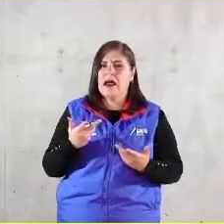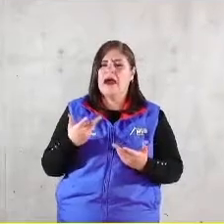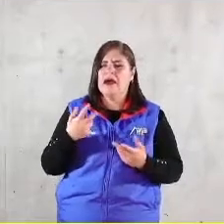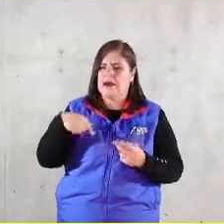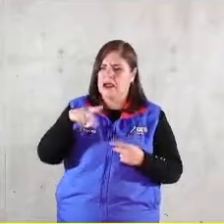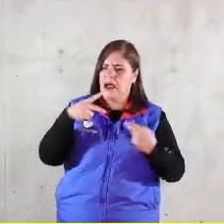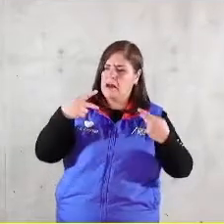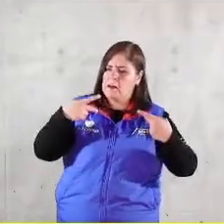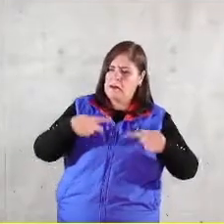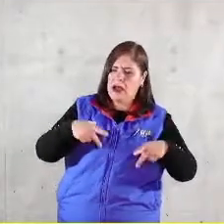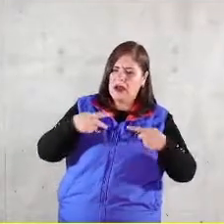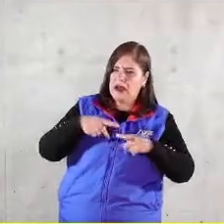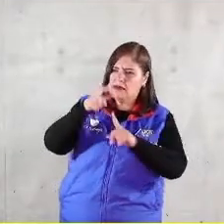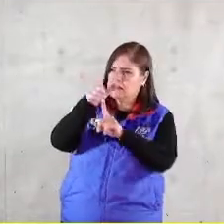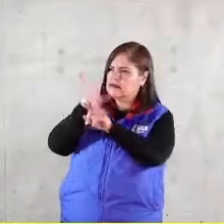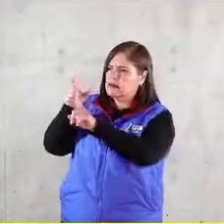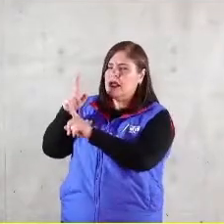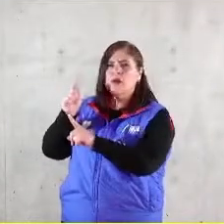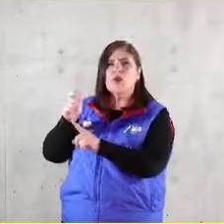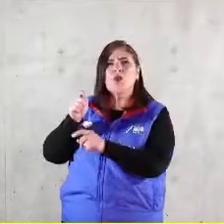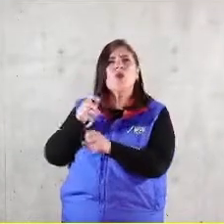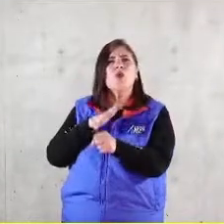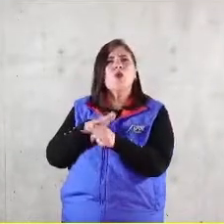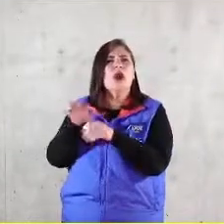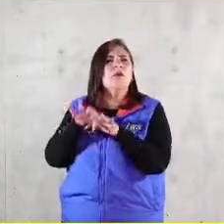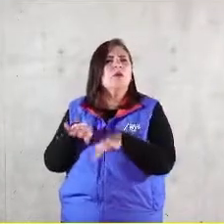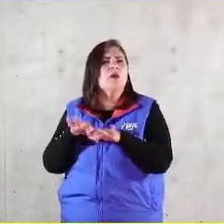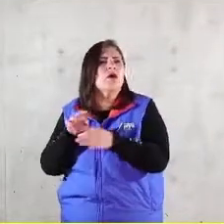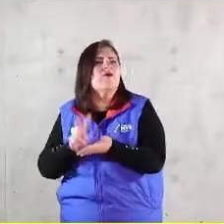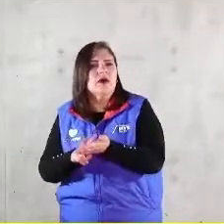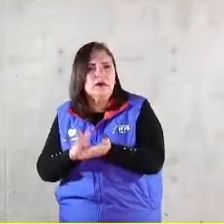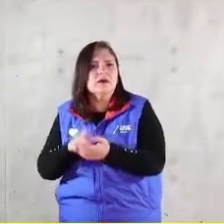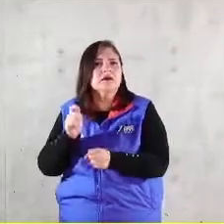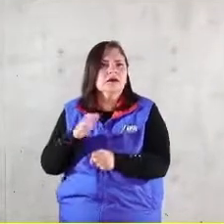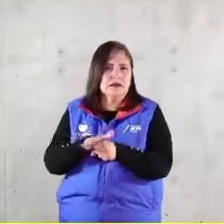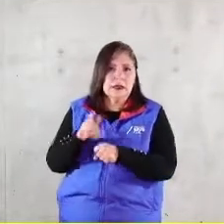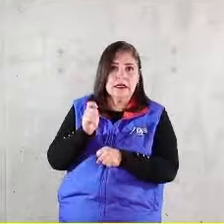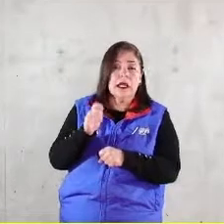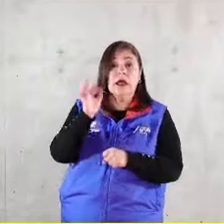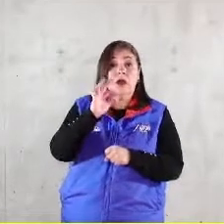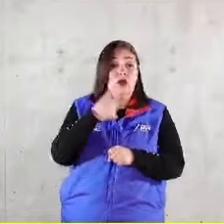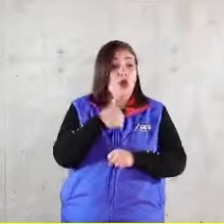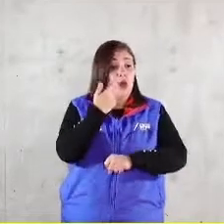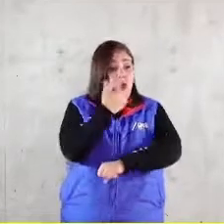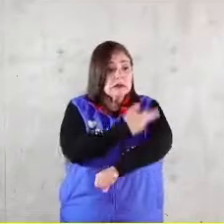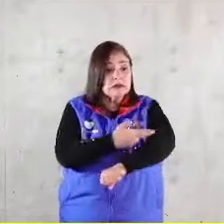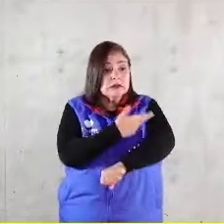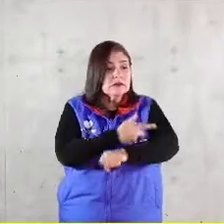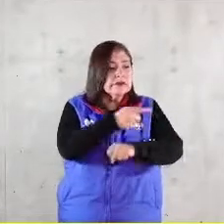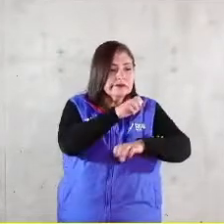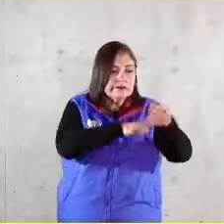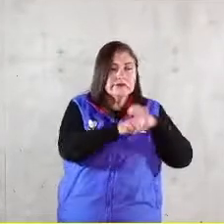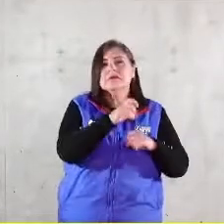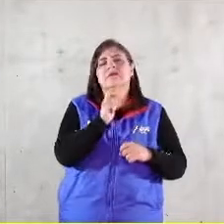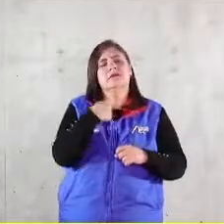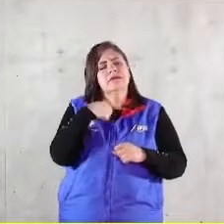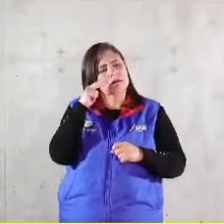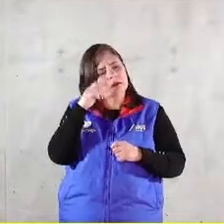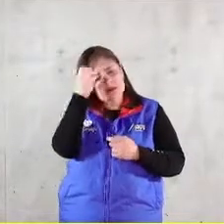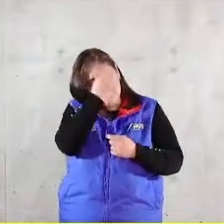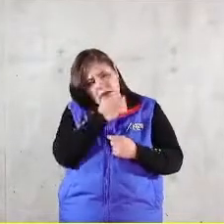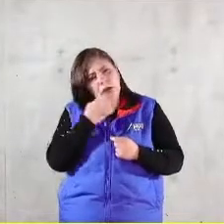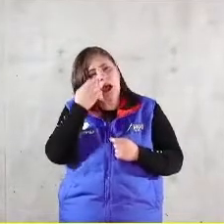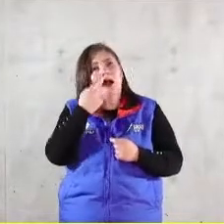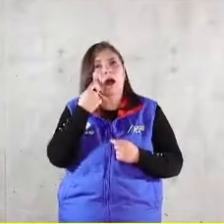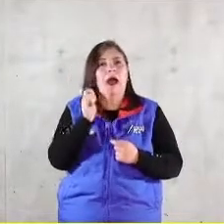personas en este modelo. Si es que solo hacemos en nuestras empresas una gestión de este tipo, nos damos cuenta, por